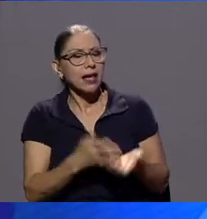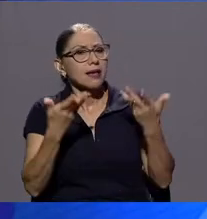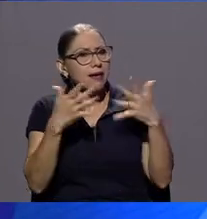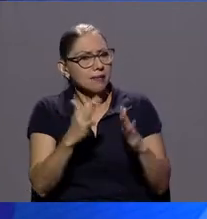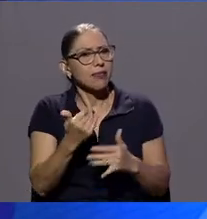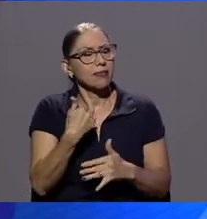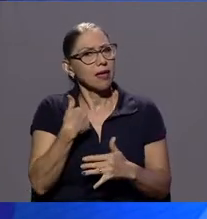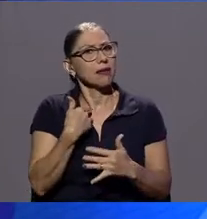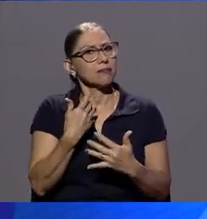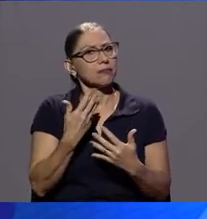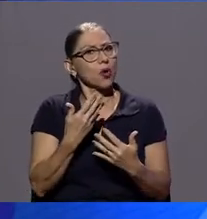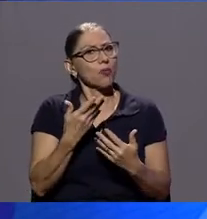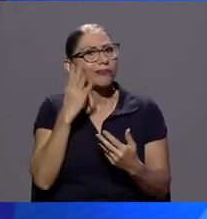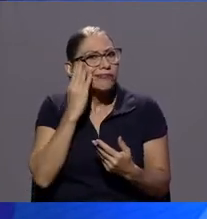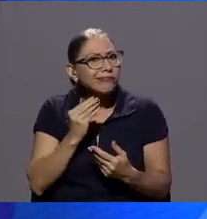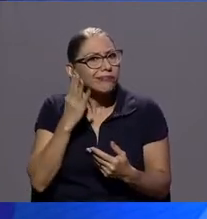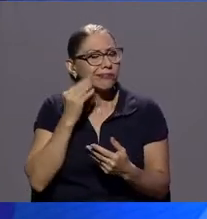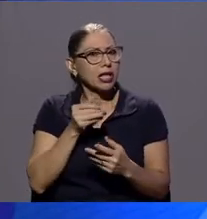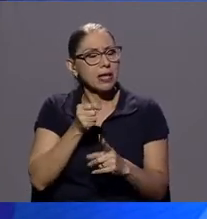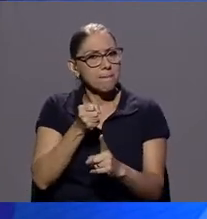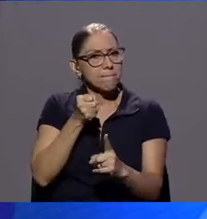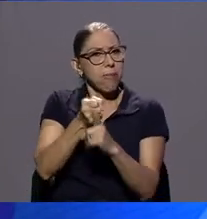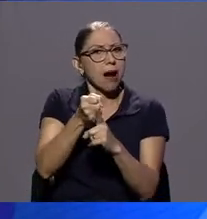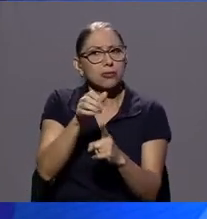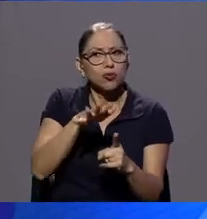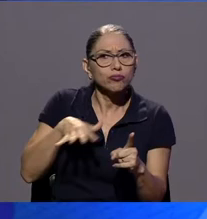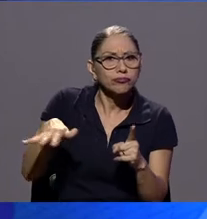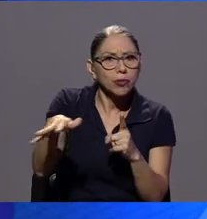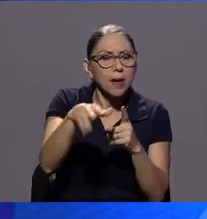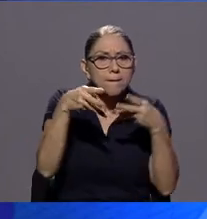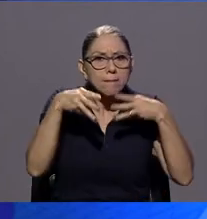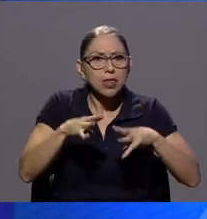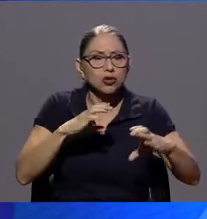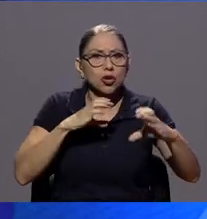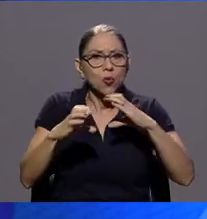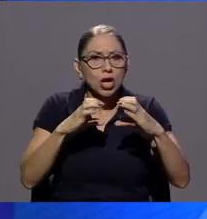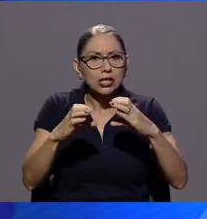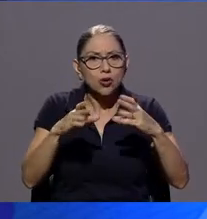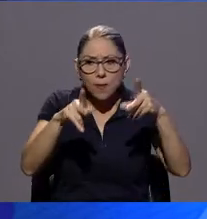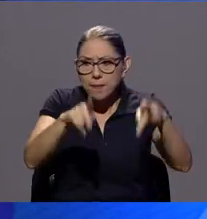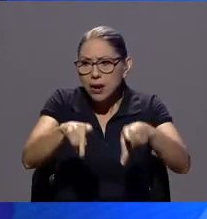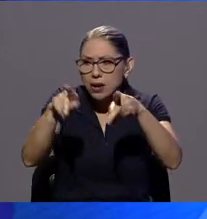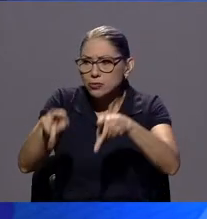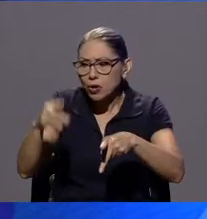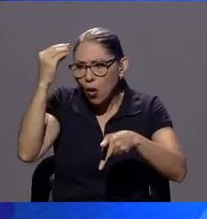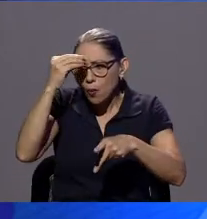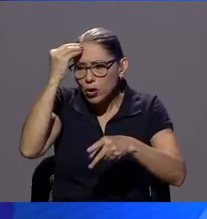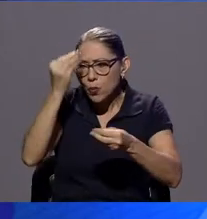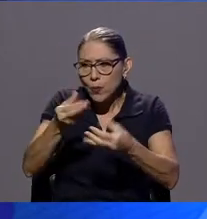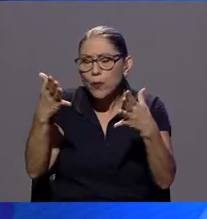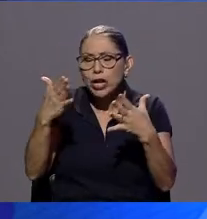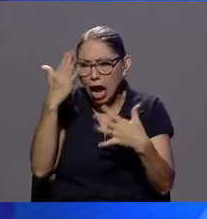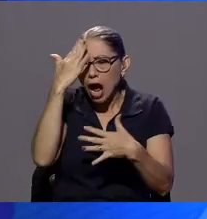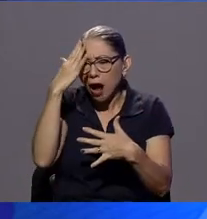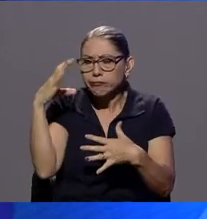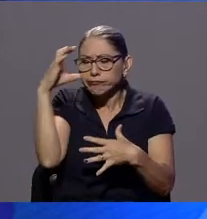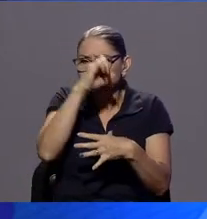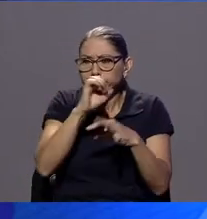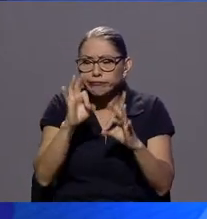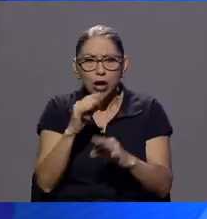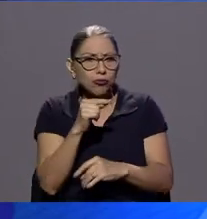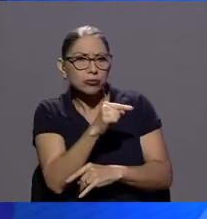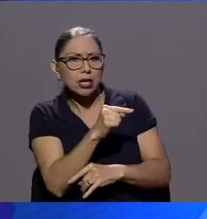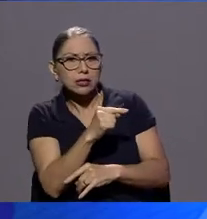tienen incluso un impacto a través de los medios de comunicación en opinión pública ¿Por qué no se logra llegar a